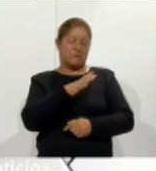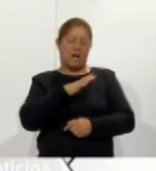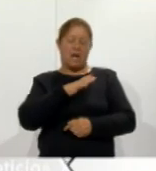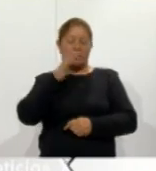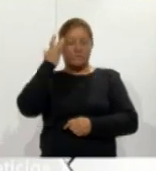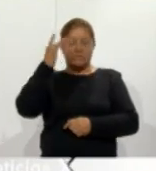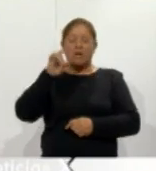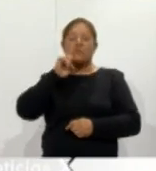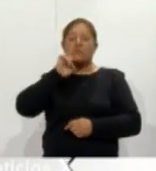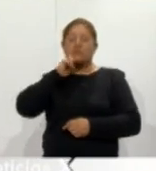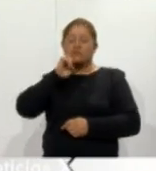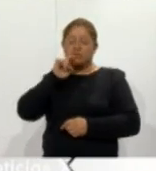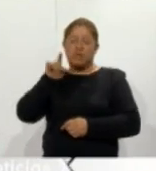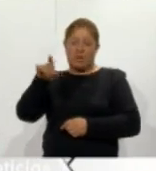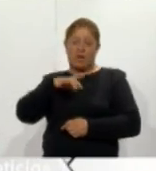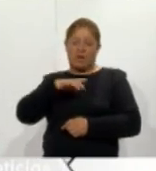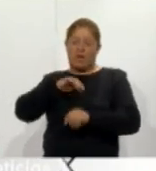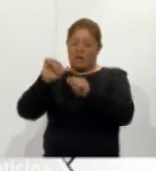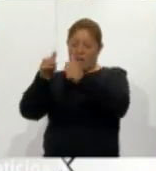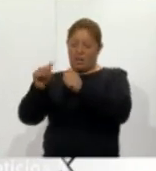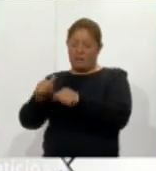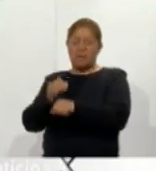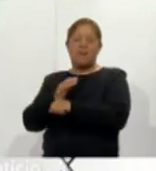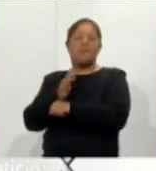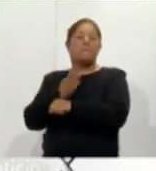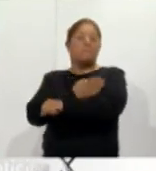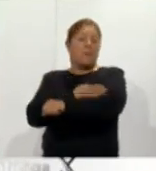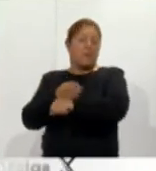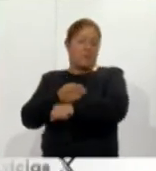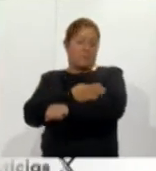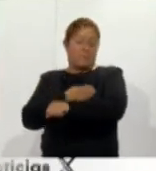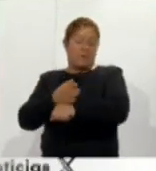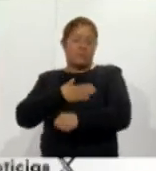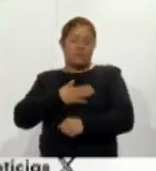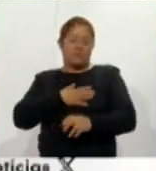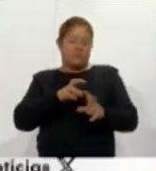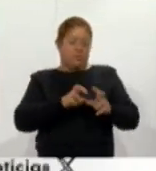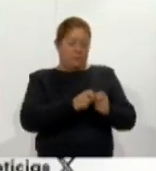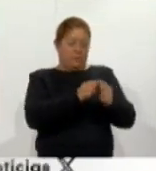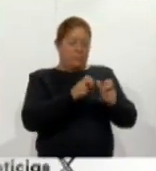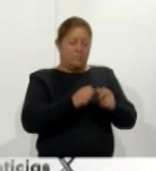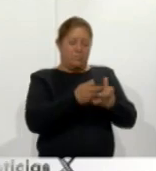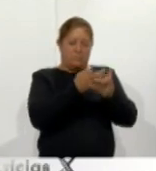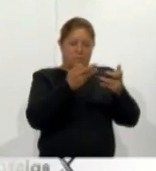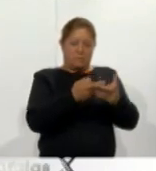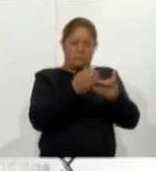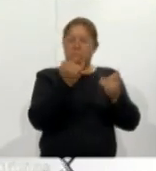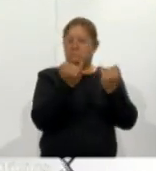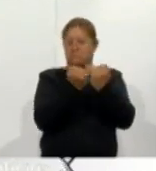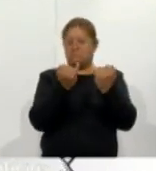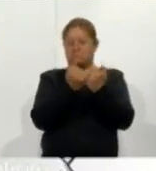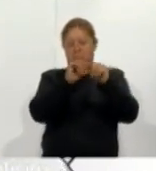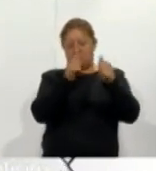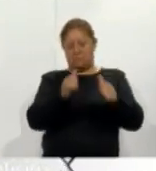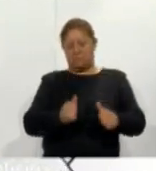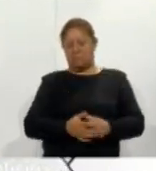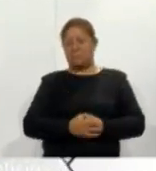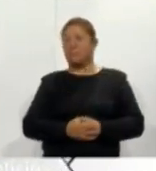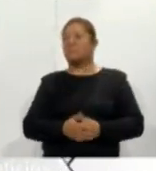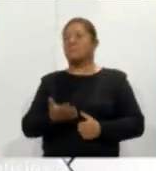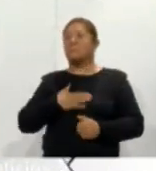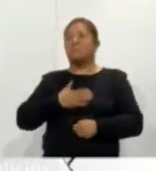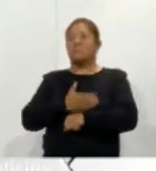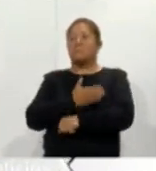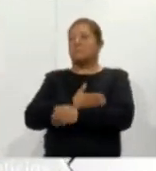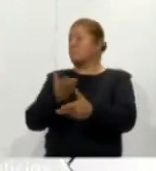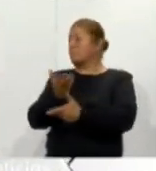José fue un artesano de madera ¿verdad? Y nosotros somos de barro pero también somos artesanos y aquí mis compañeros festejamos con el